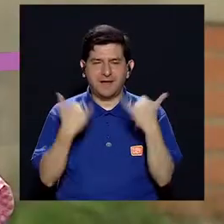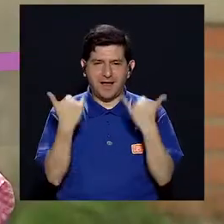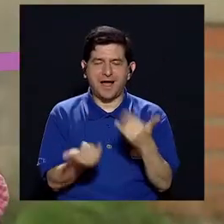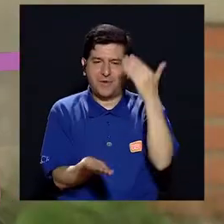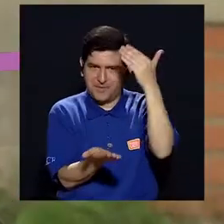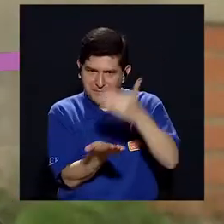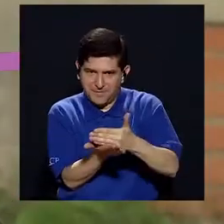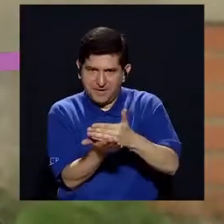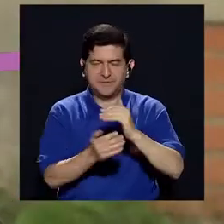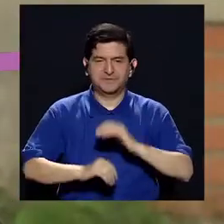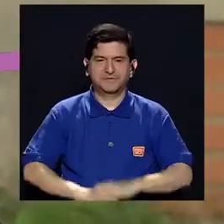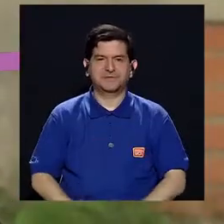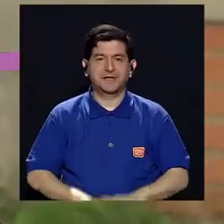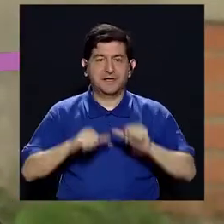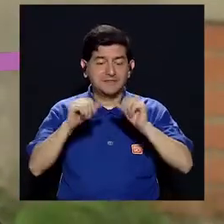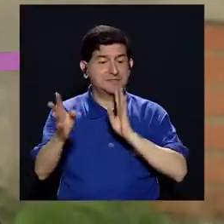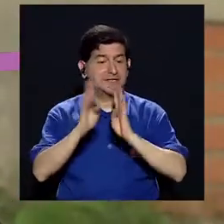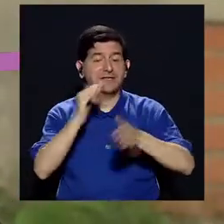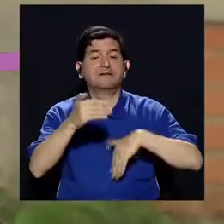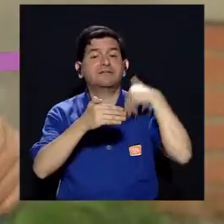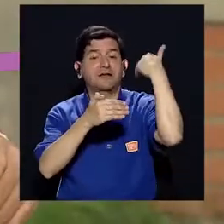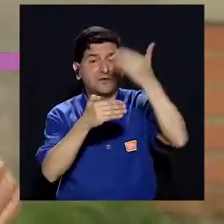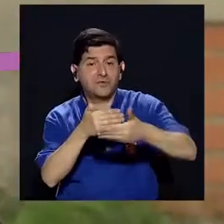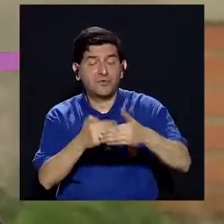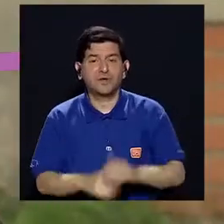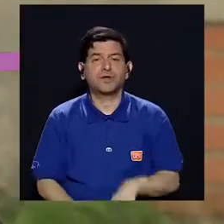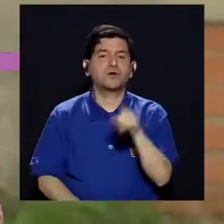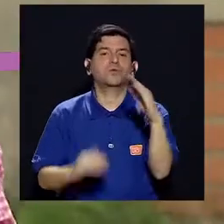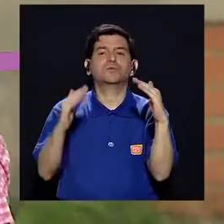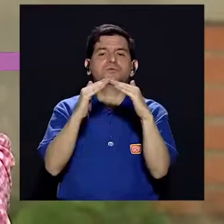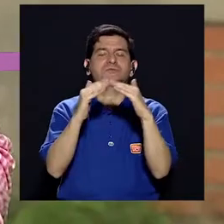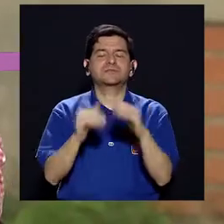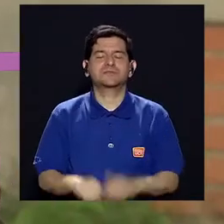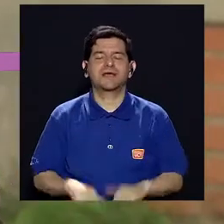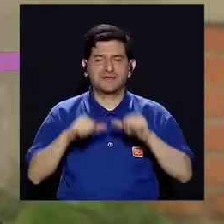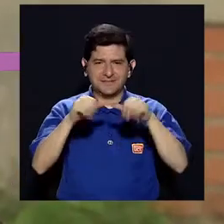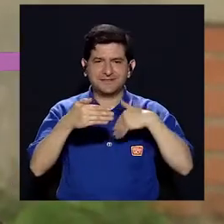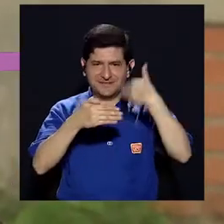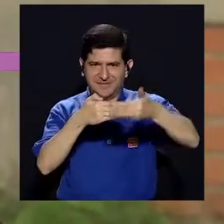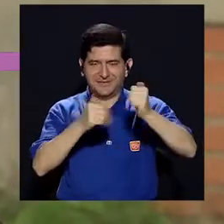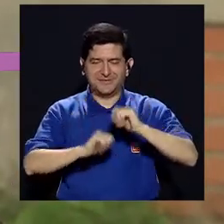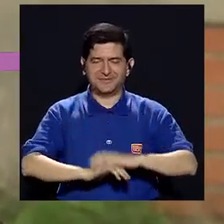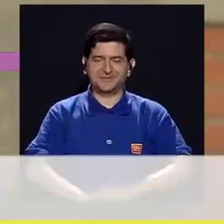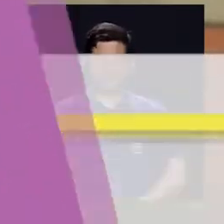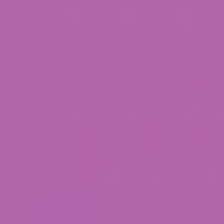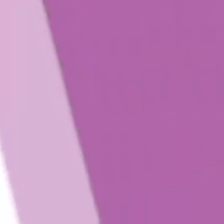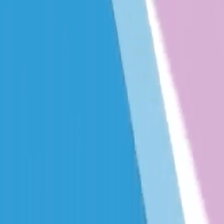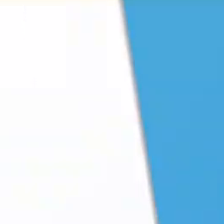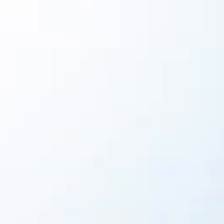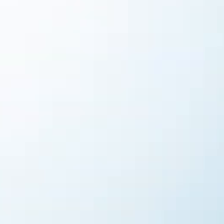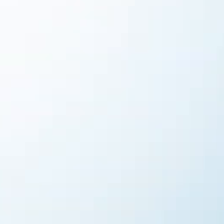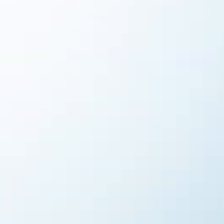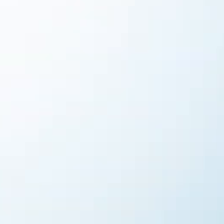una primera pausa en este momento. para seguir conversando y allá en sus hogares ya casi regresamos.